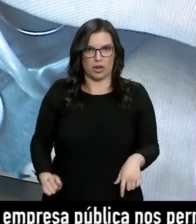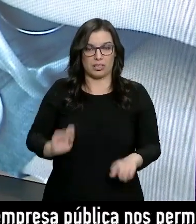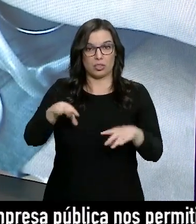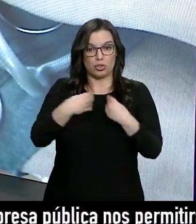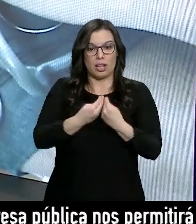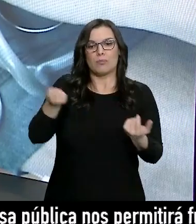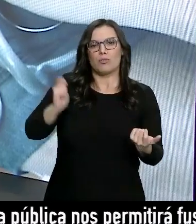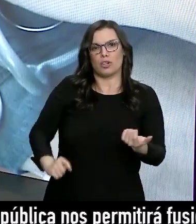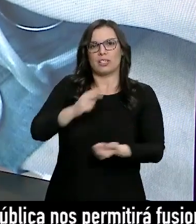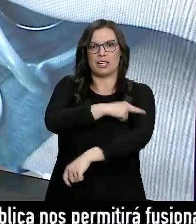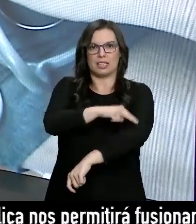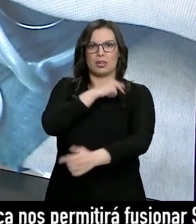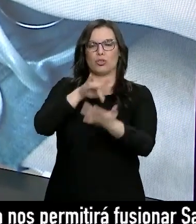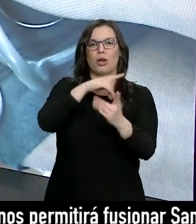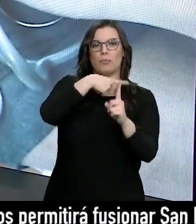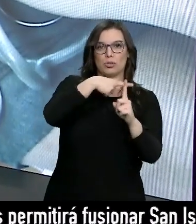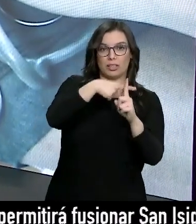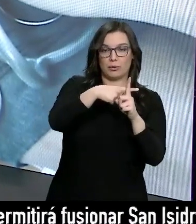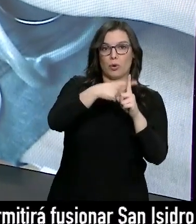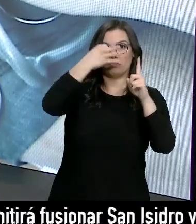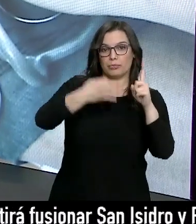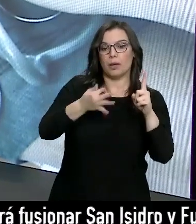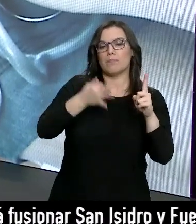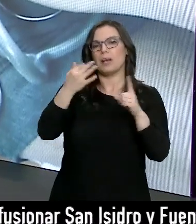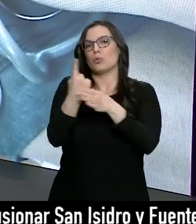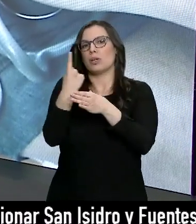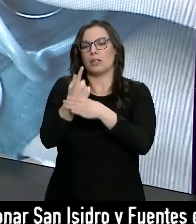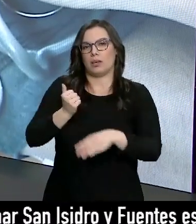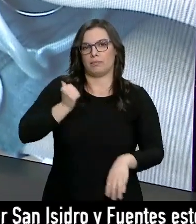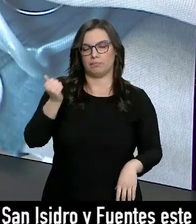el total de sanitarios que han dado positivo más los que han estado en cuarentena.